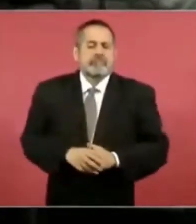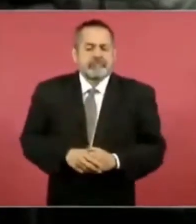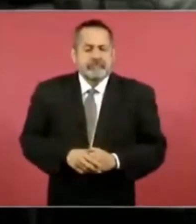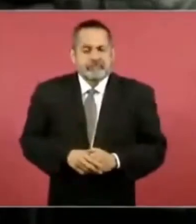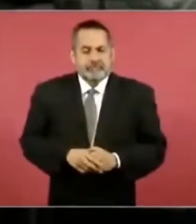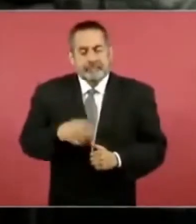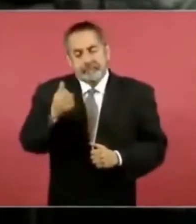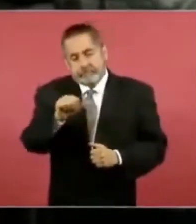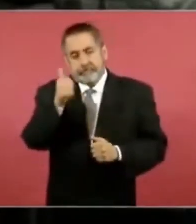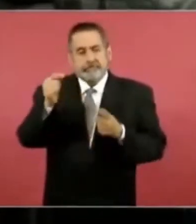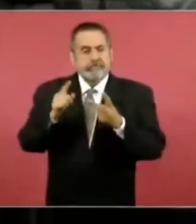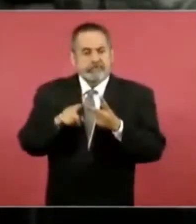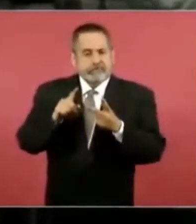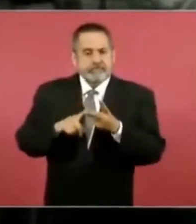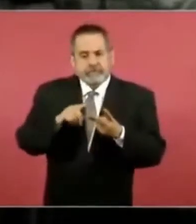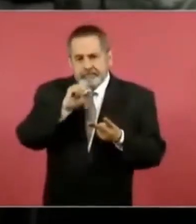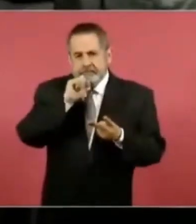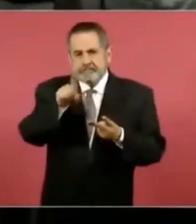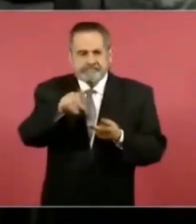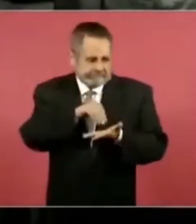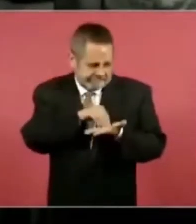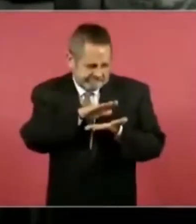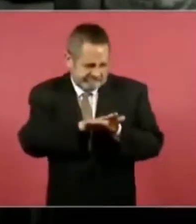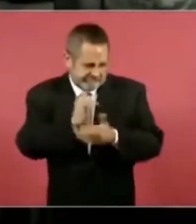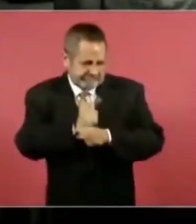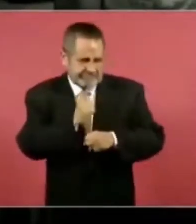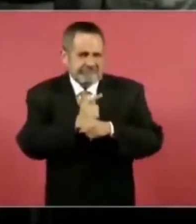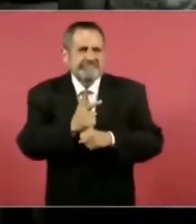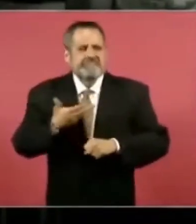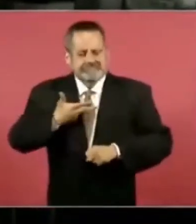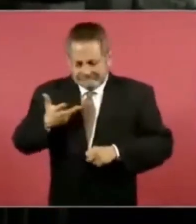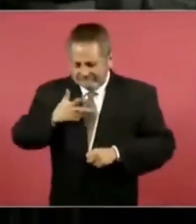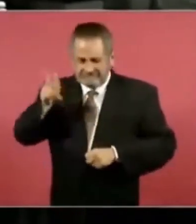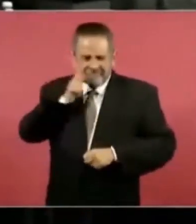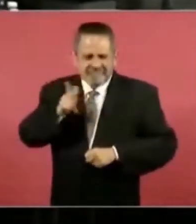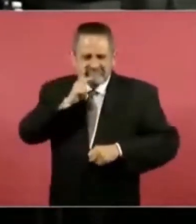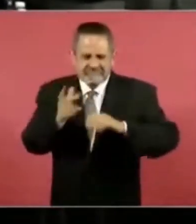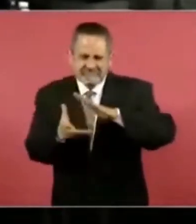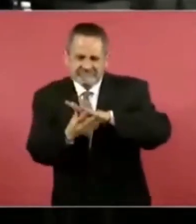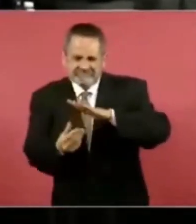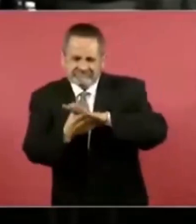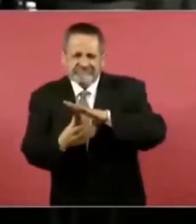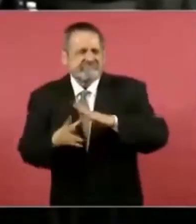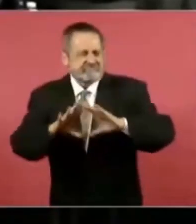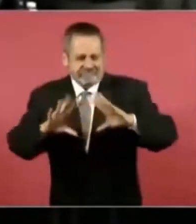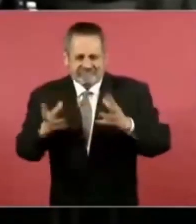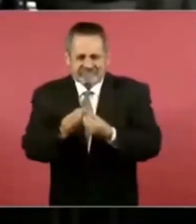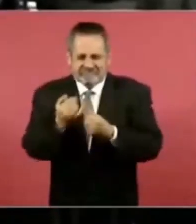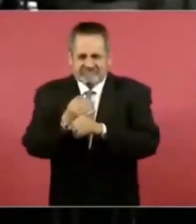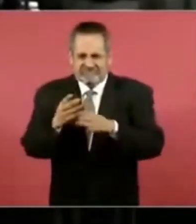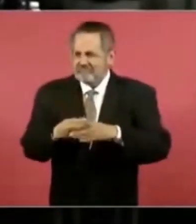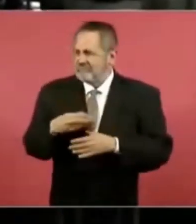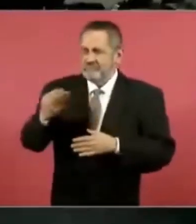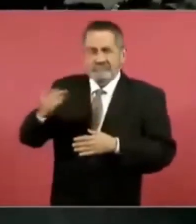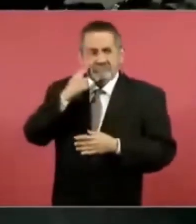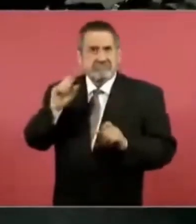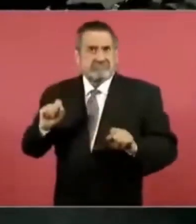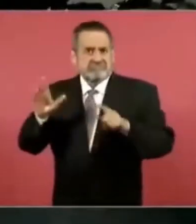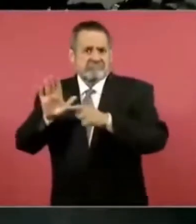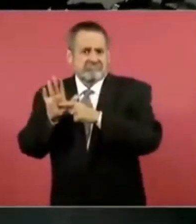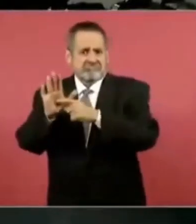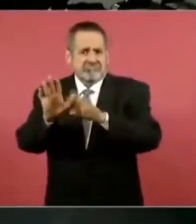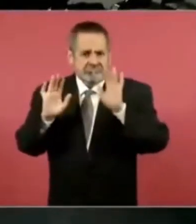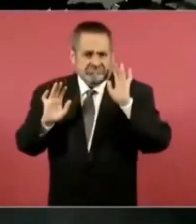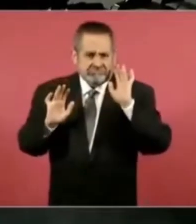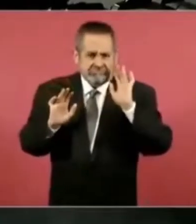otro punto que también he documentado y están ahí los informes e incluso podemos poner, no sé